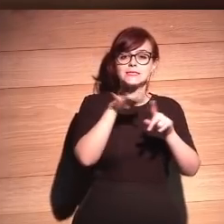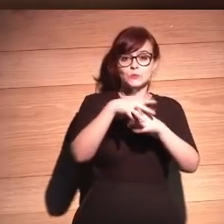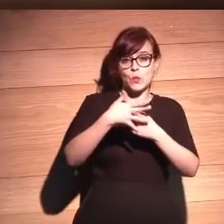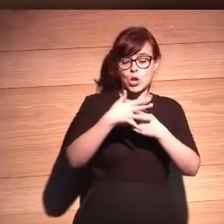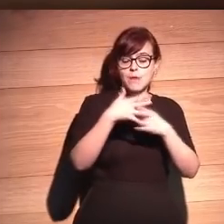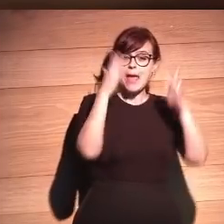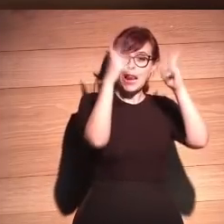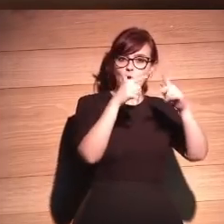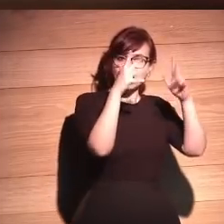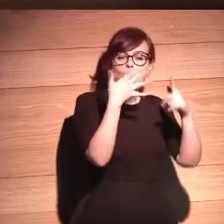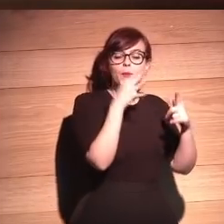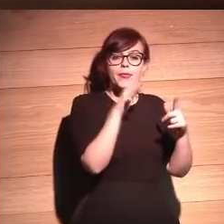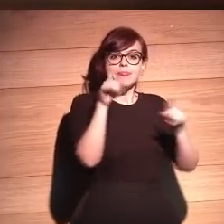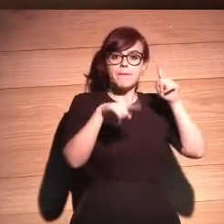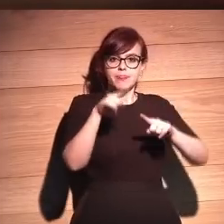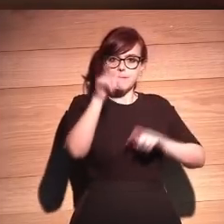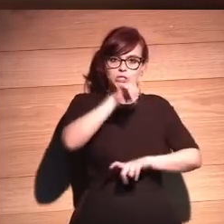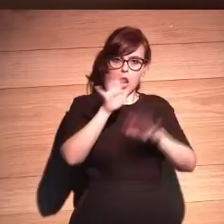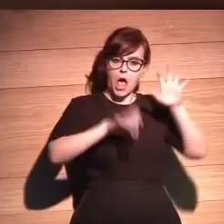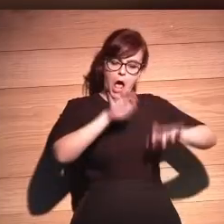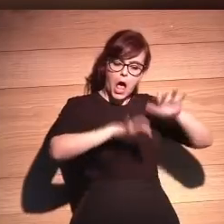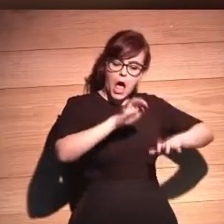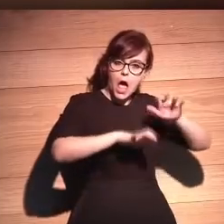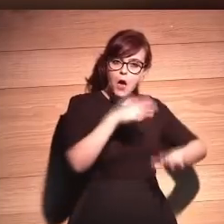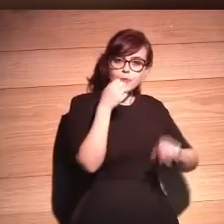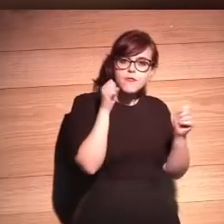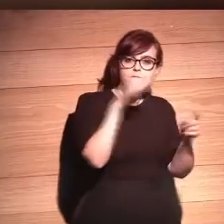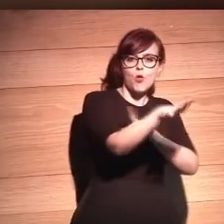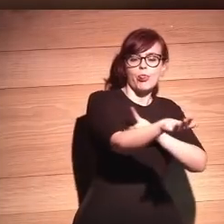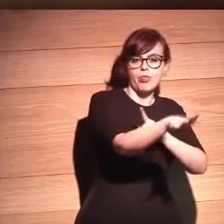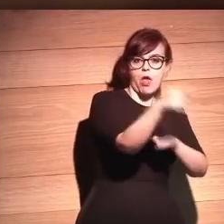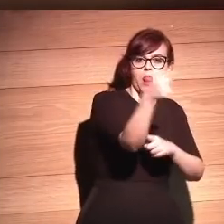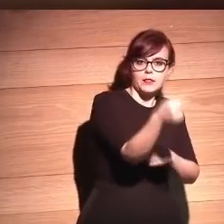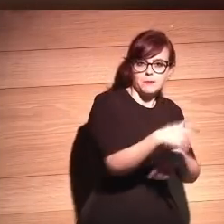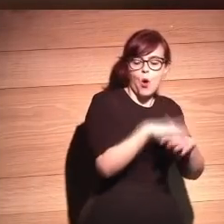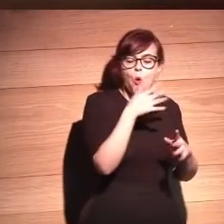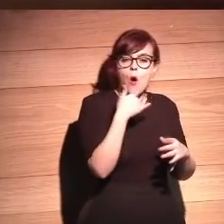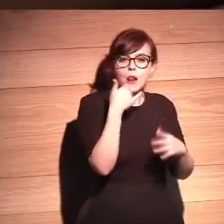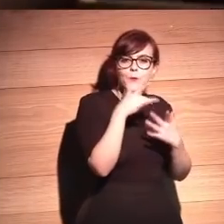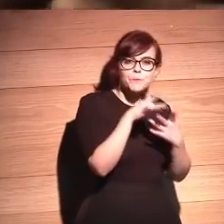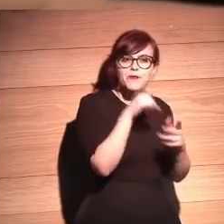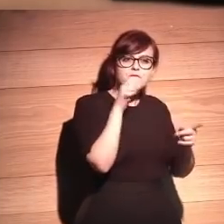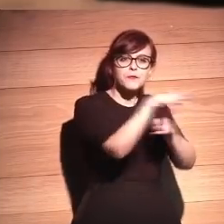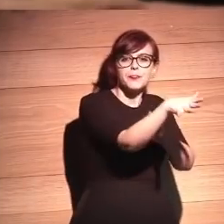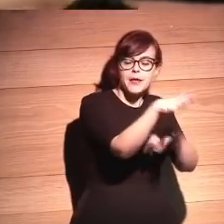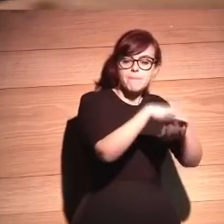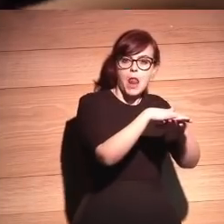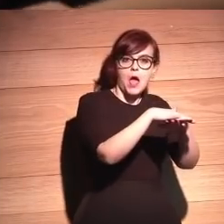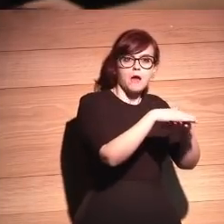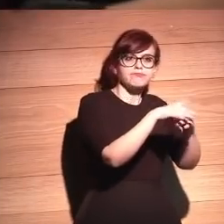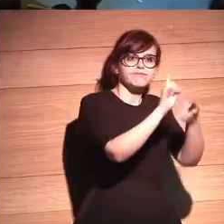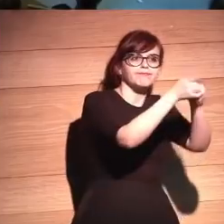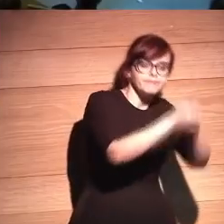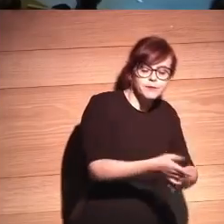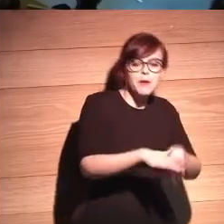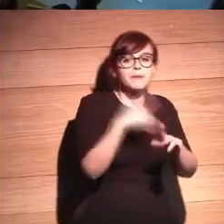algoritmos, que es muy interesante, pero tú hablas también antes del control de los datos. ¿Dónde crees que debería estar ese